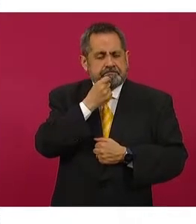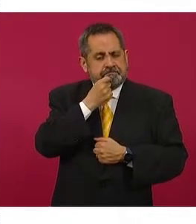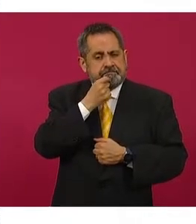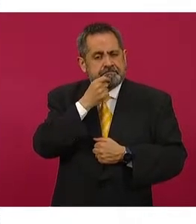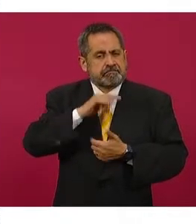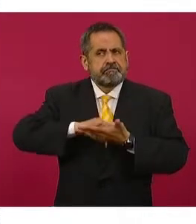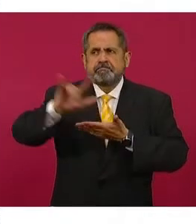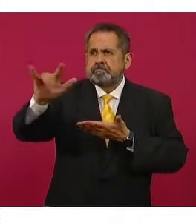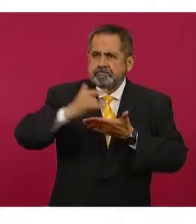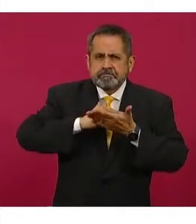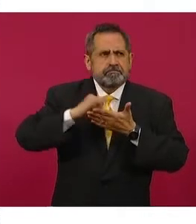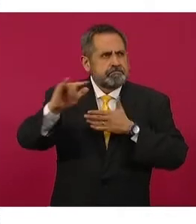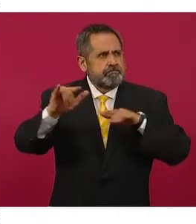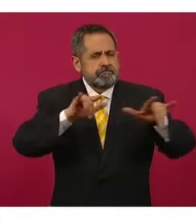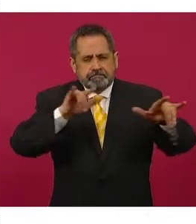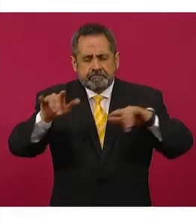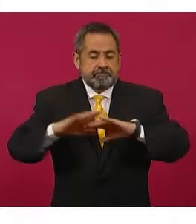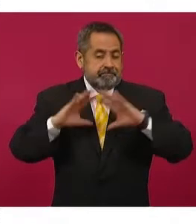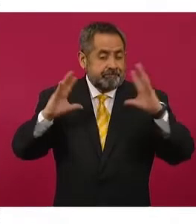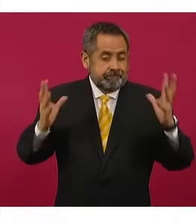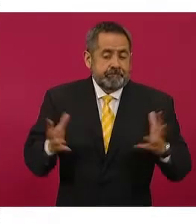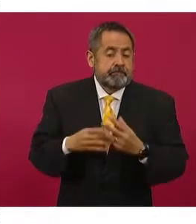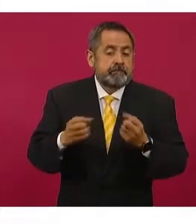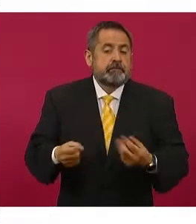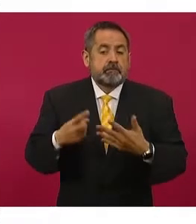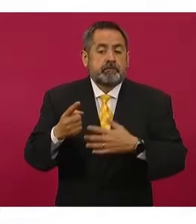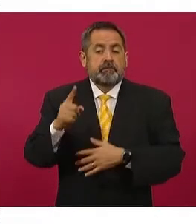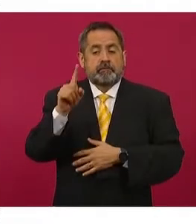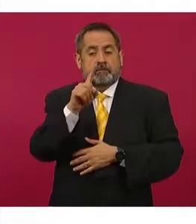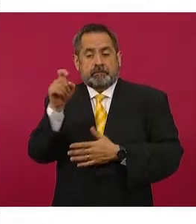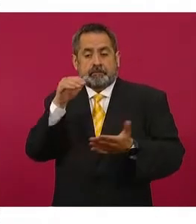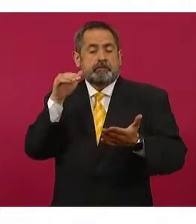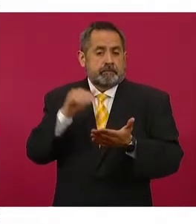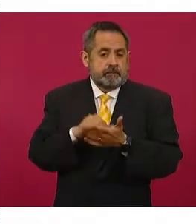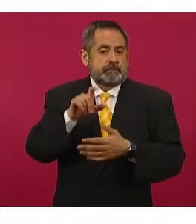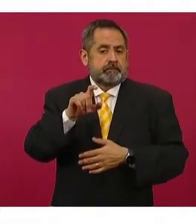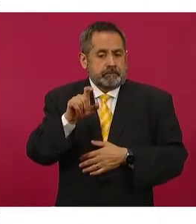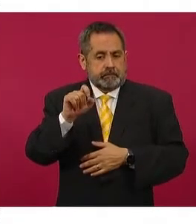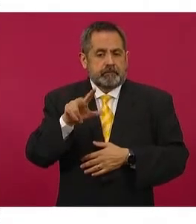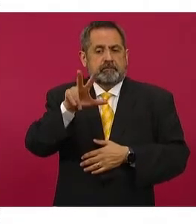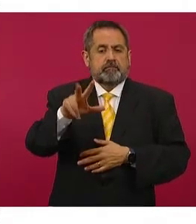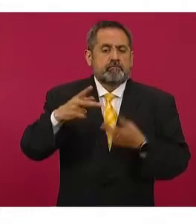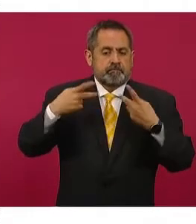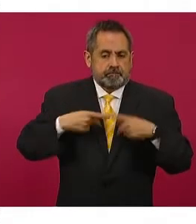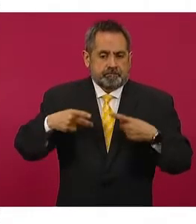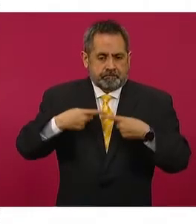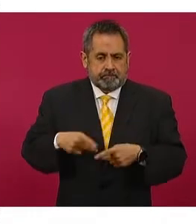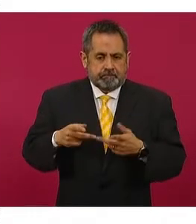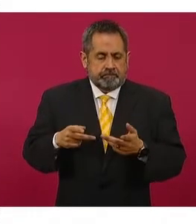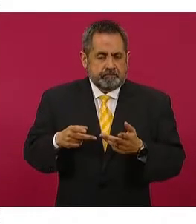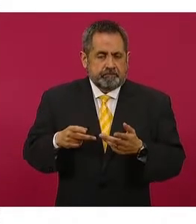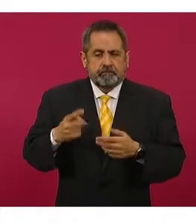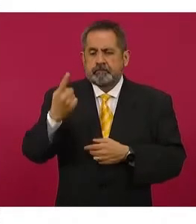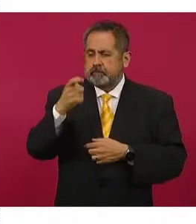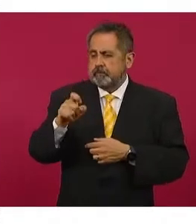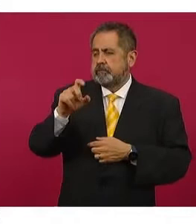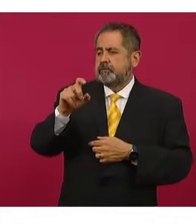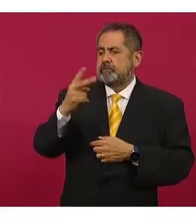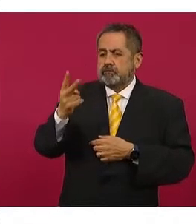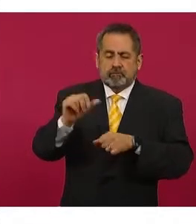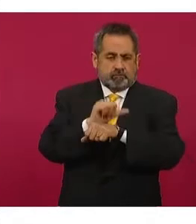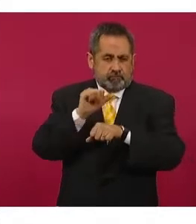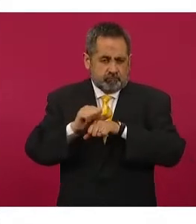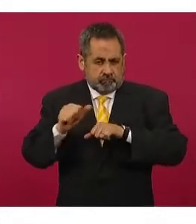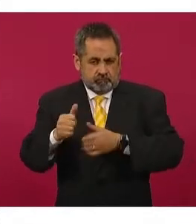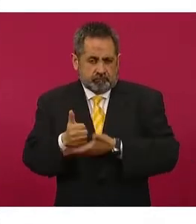de vuelo. En resumen, se emplearon 100 mil 28 elementos, 102 vehículos